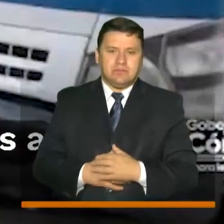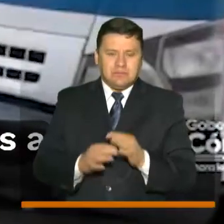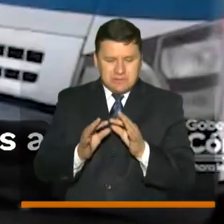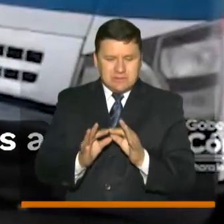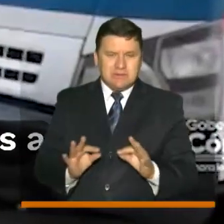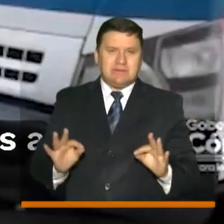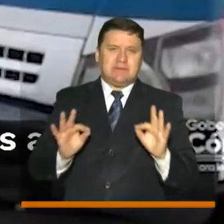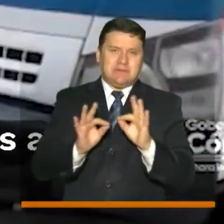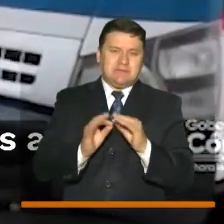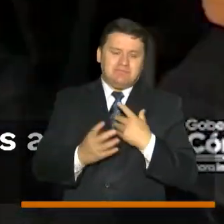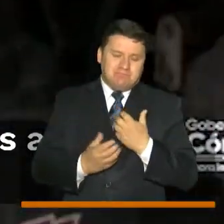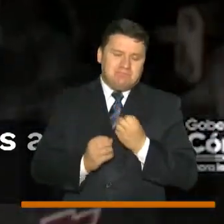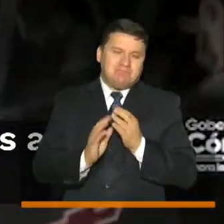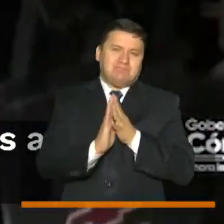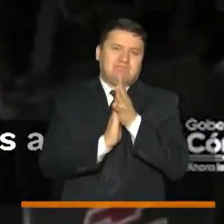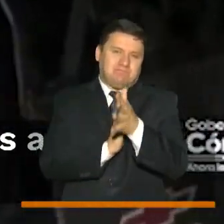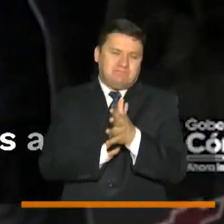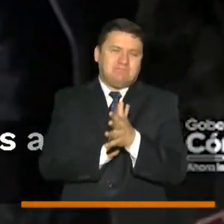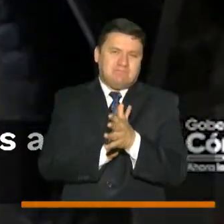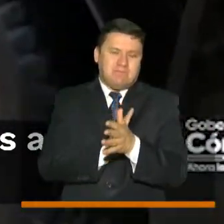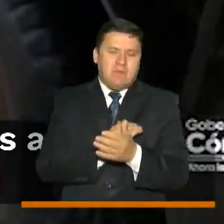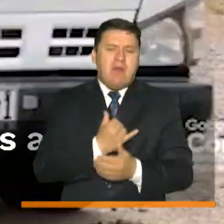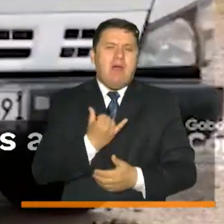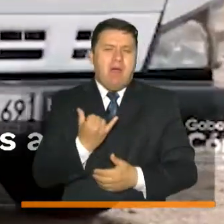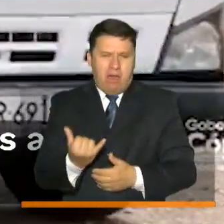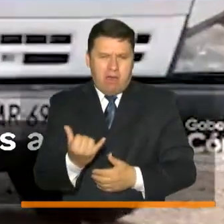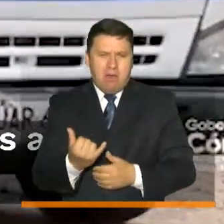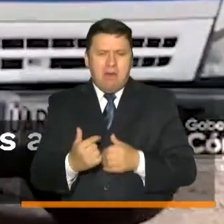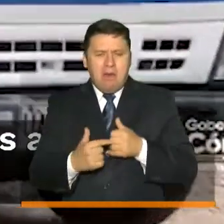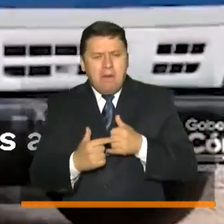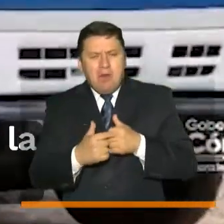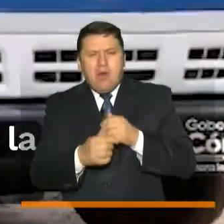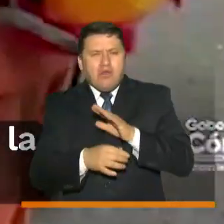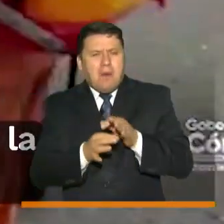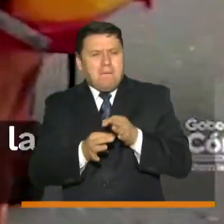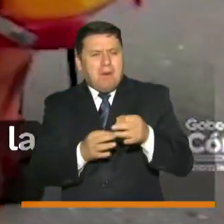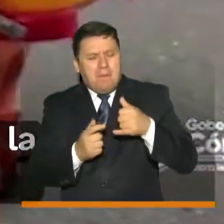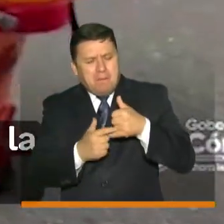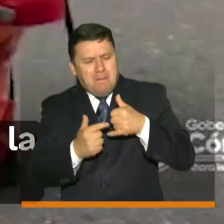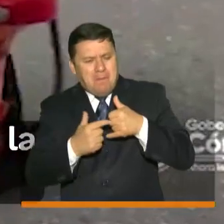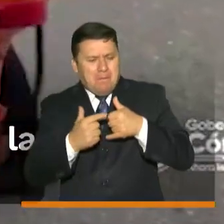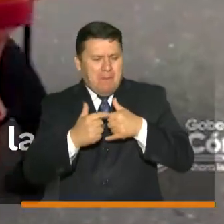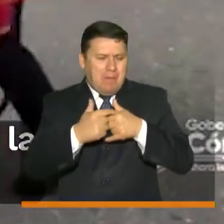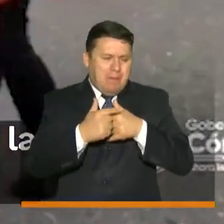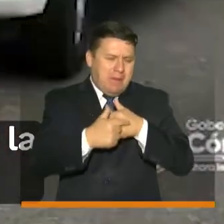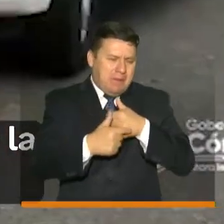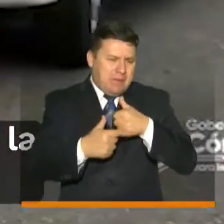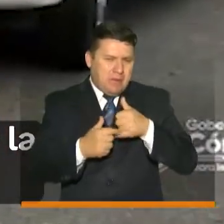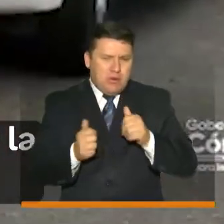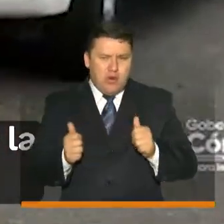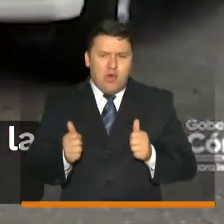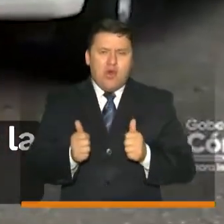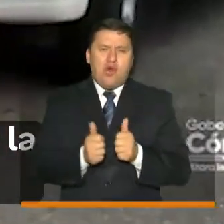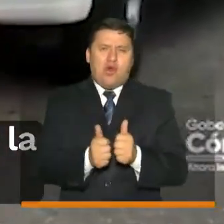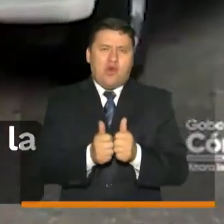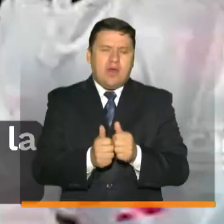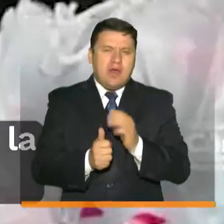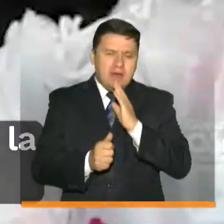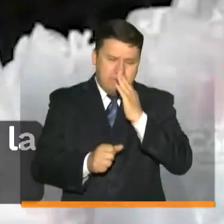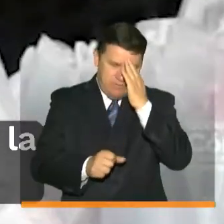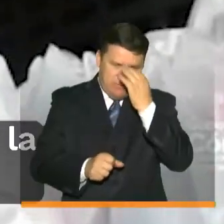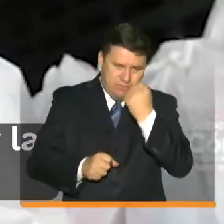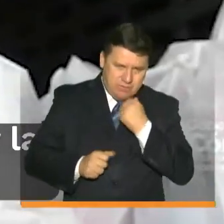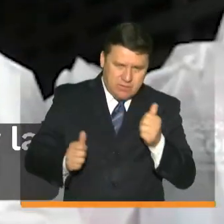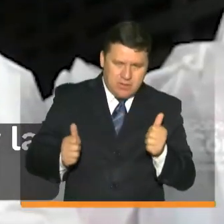fundamental manifestar que vamos a estar en todos los municipios del departamento acompañados por la fuerza